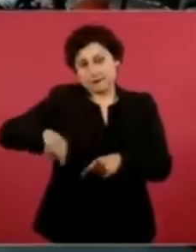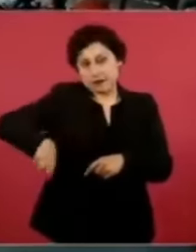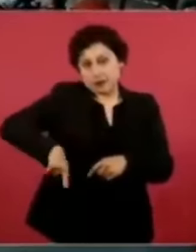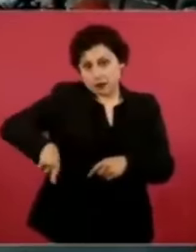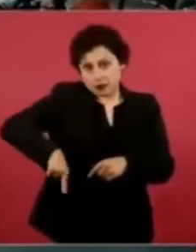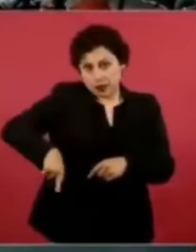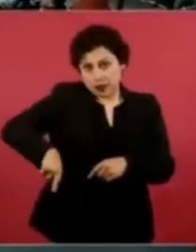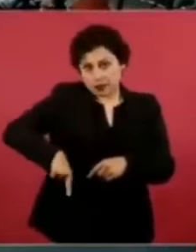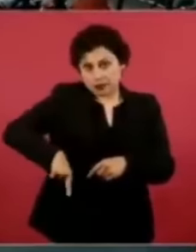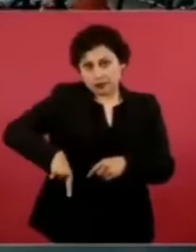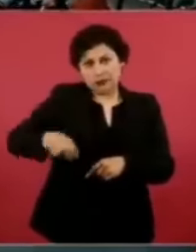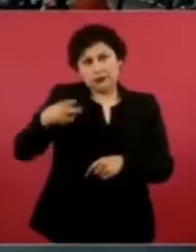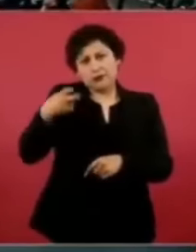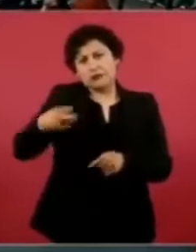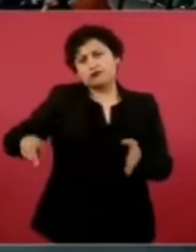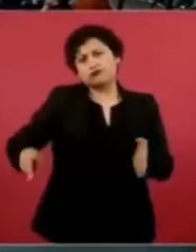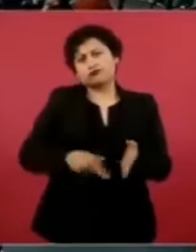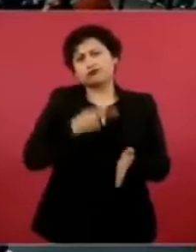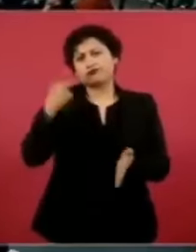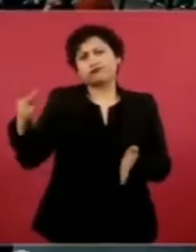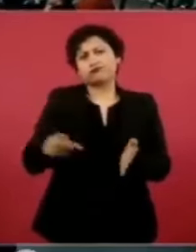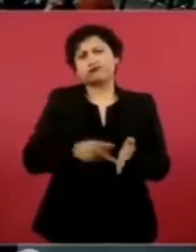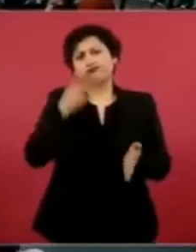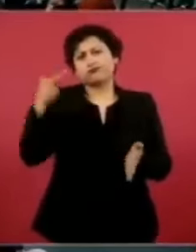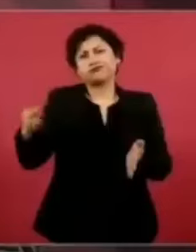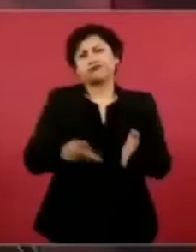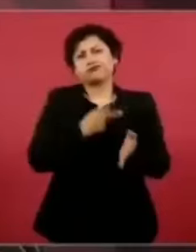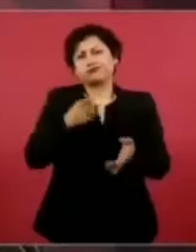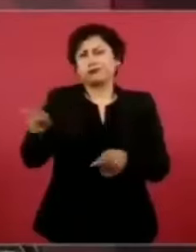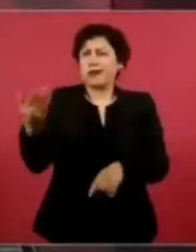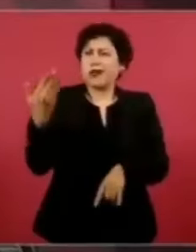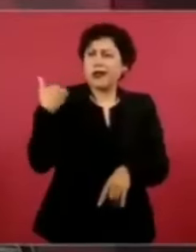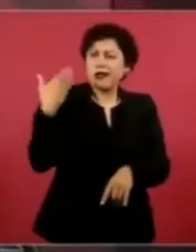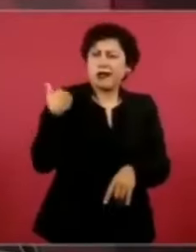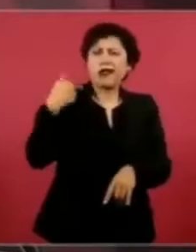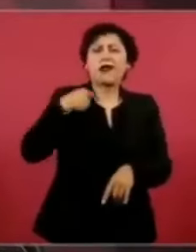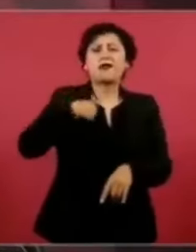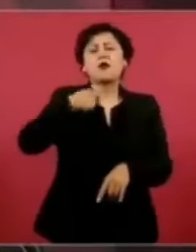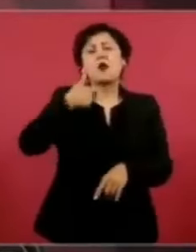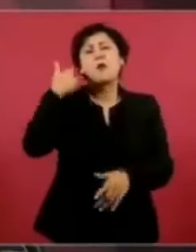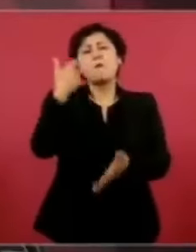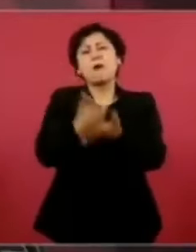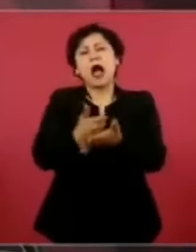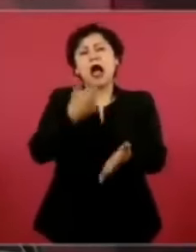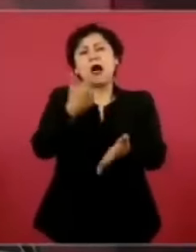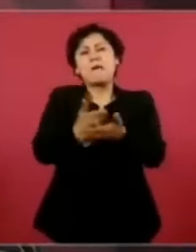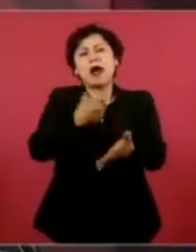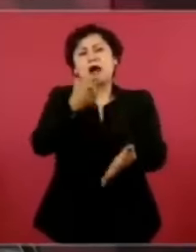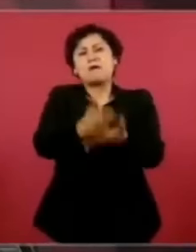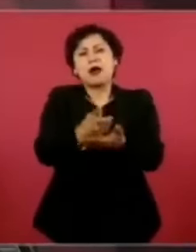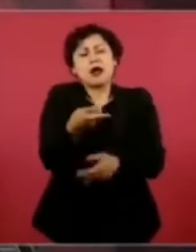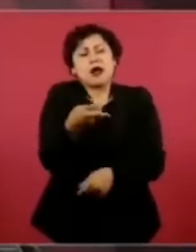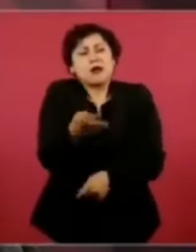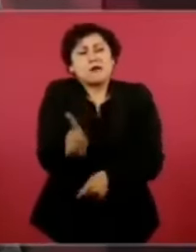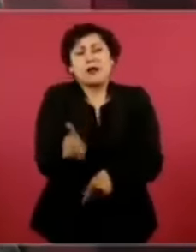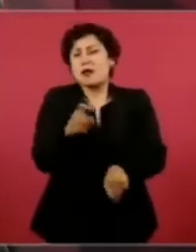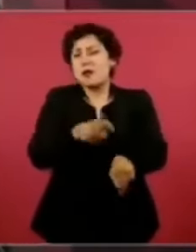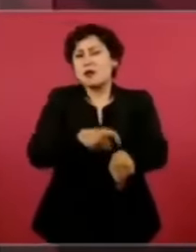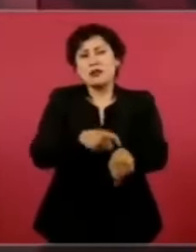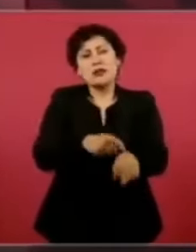querían que pagáramos indemnizaciones de tiempo atrás, una vez